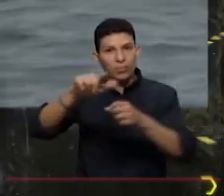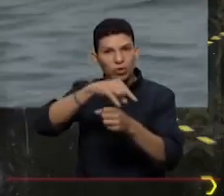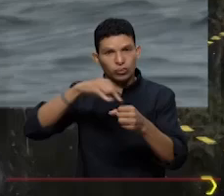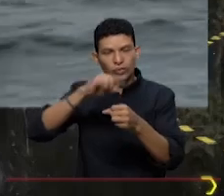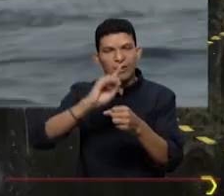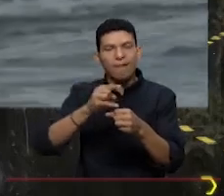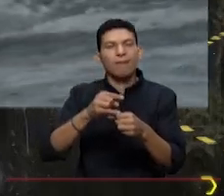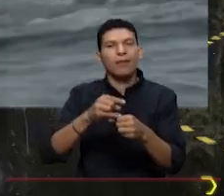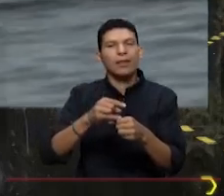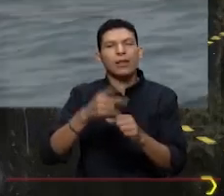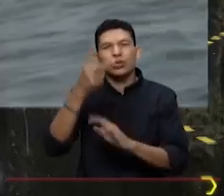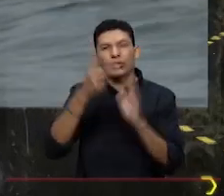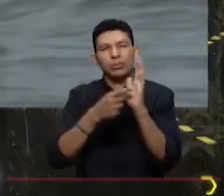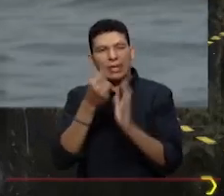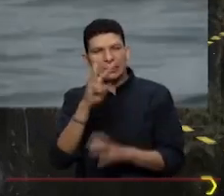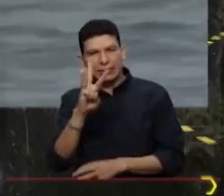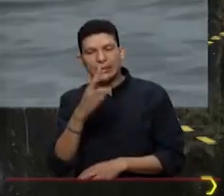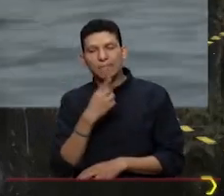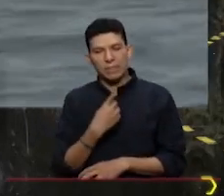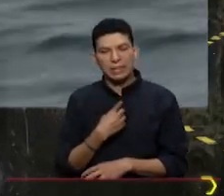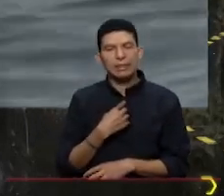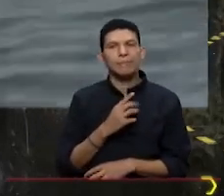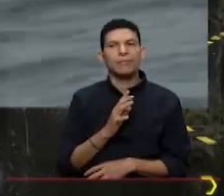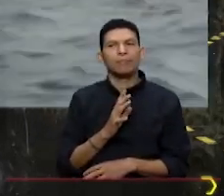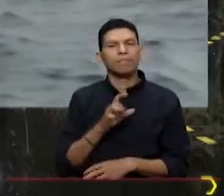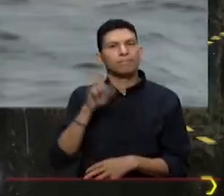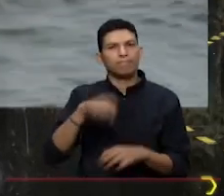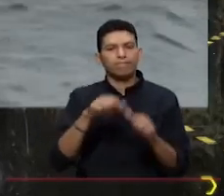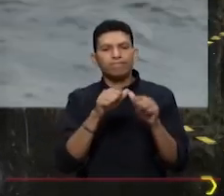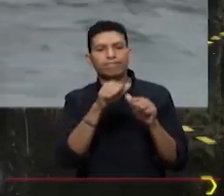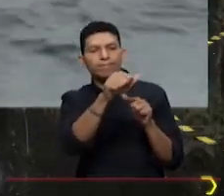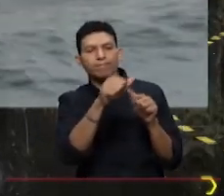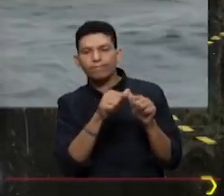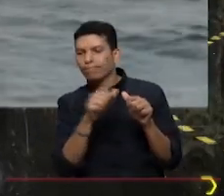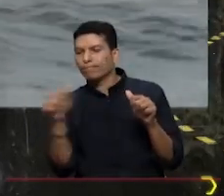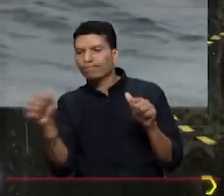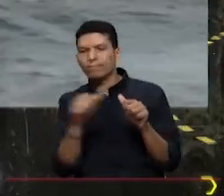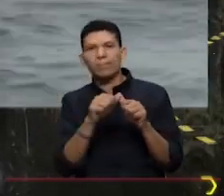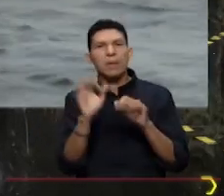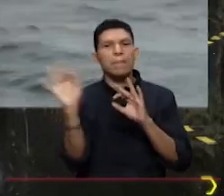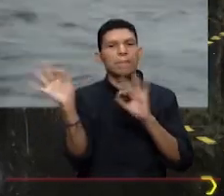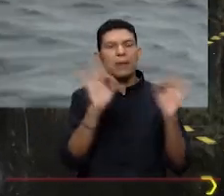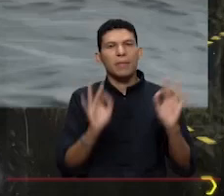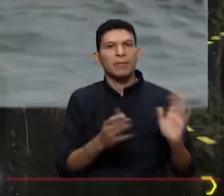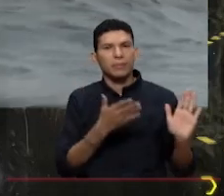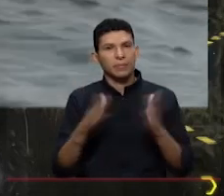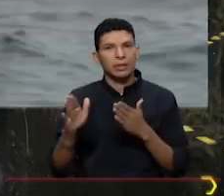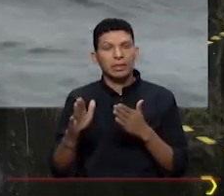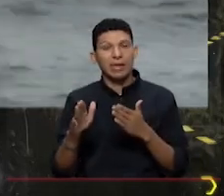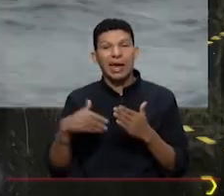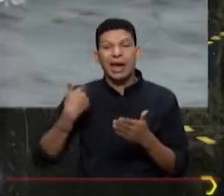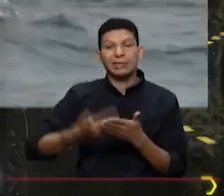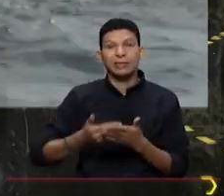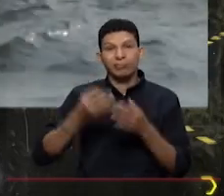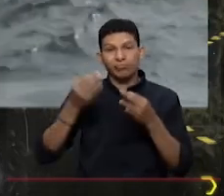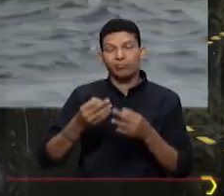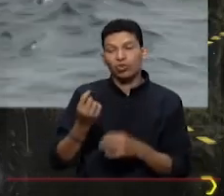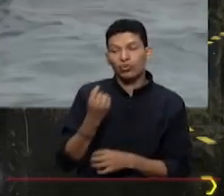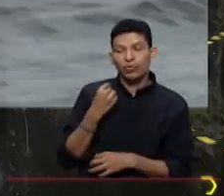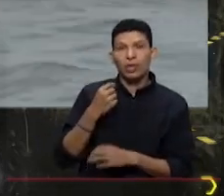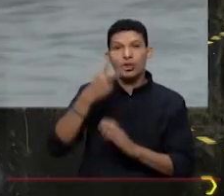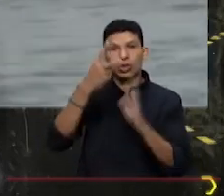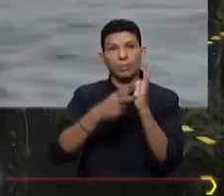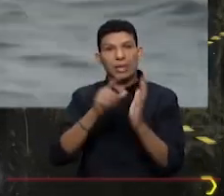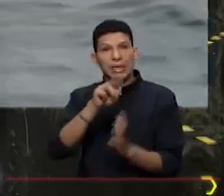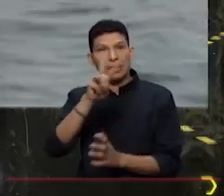2013 nos dicen hay que delimitarlas, que planificarlas, pero solamente hasta el 2017 nos dan una